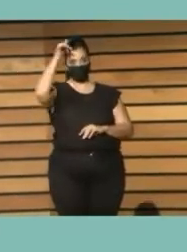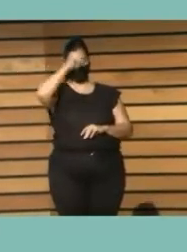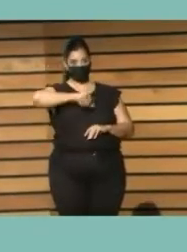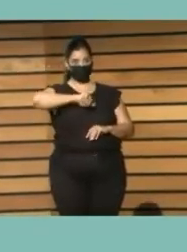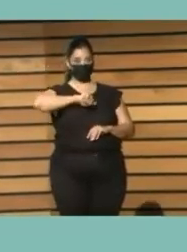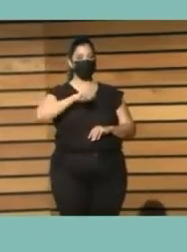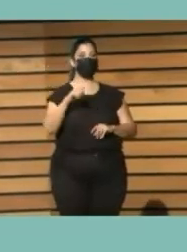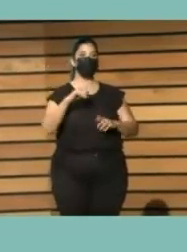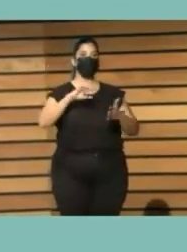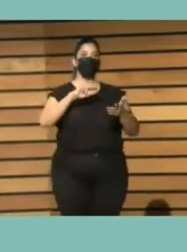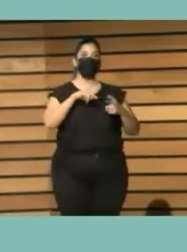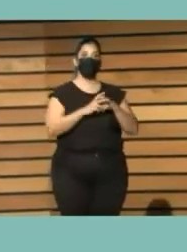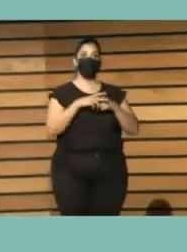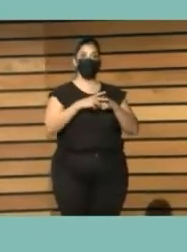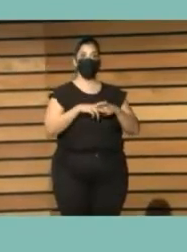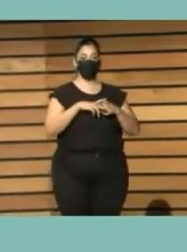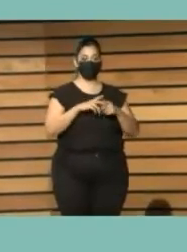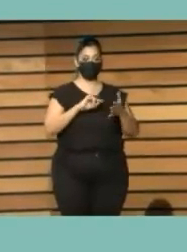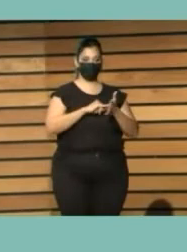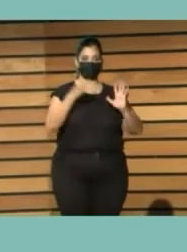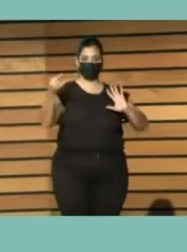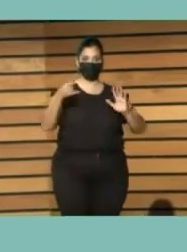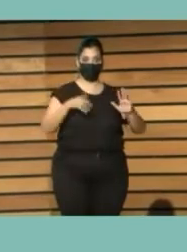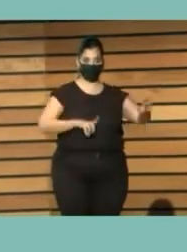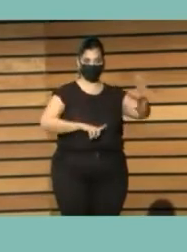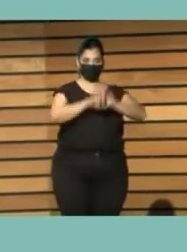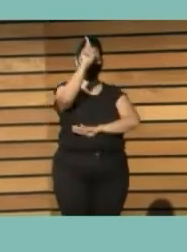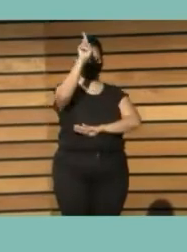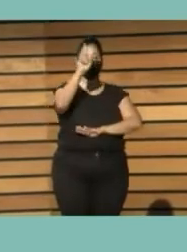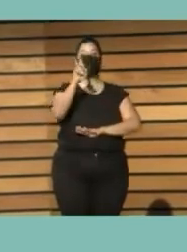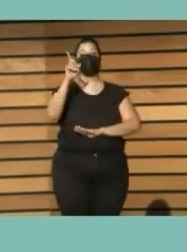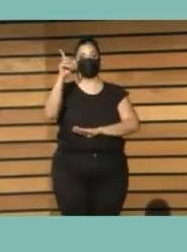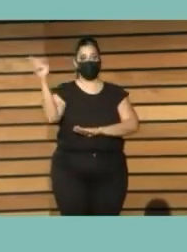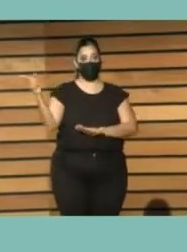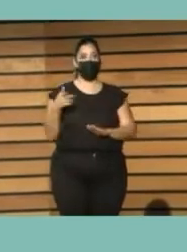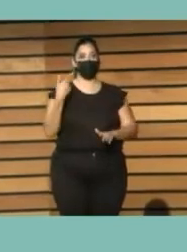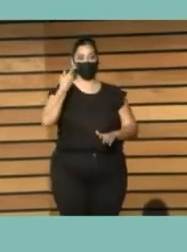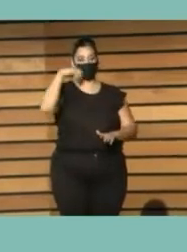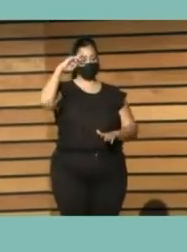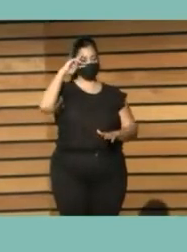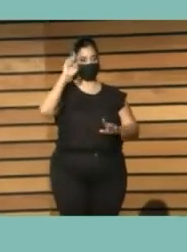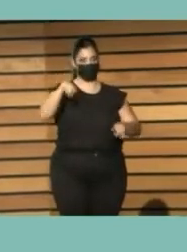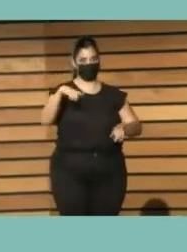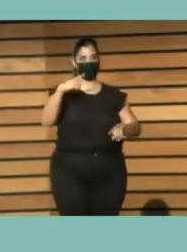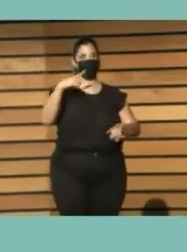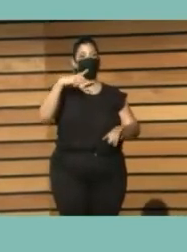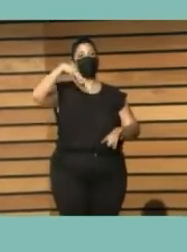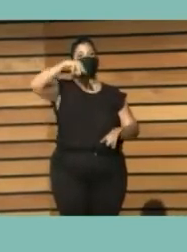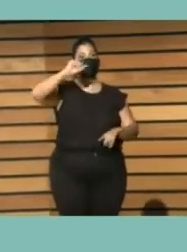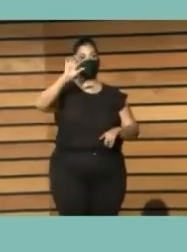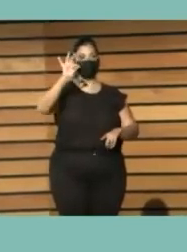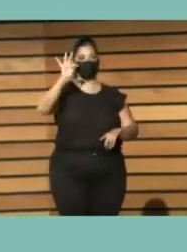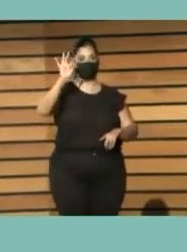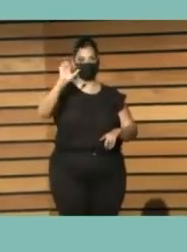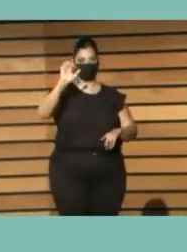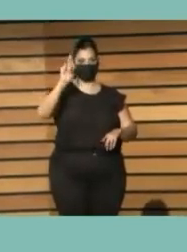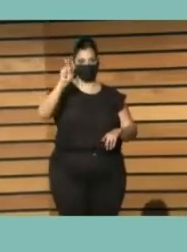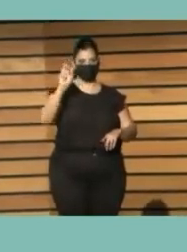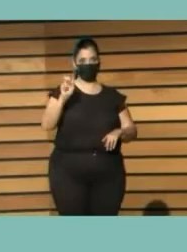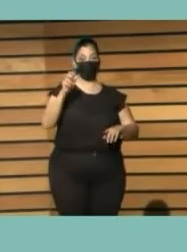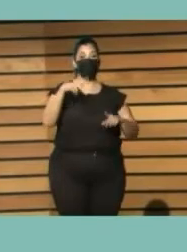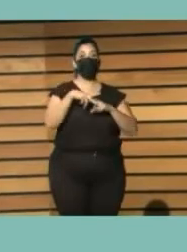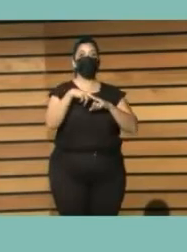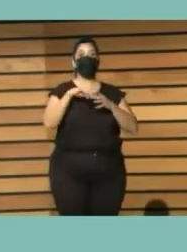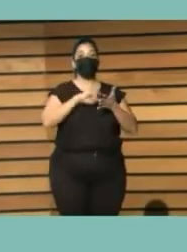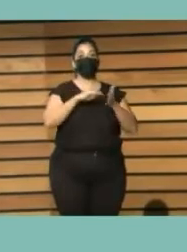Desarrollo y se ha especializado en Gestión y Dirección de Organizaciones No Lucrativas además de que tiene un Máster de Gestión de Calidad. Desde 2005